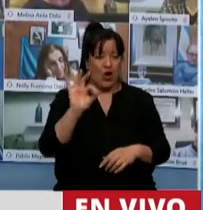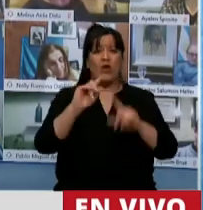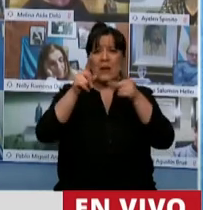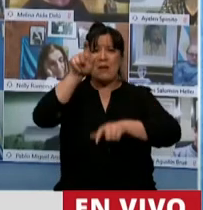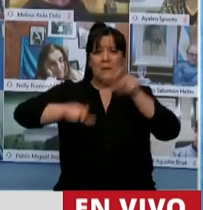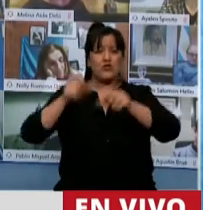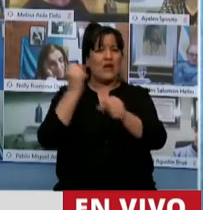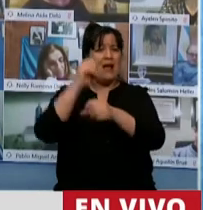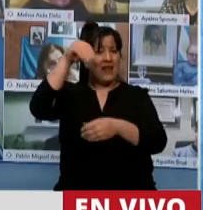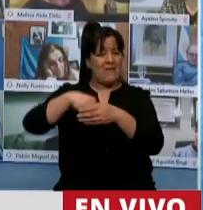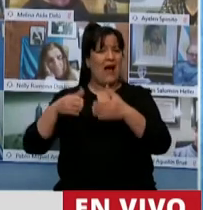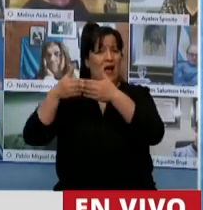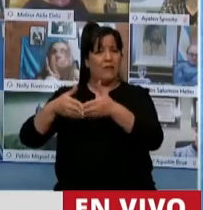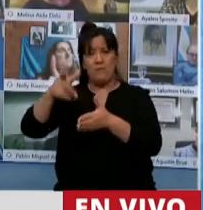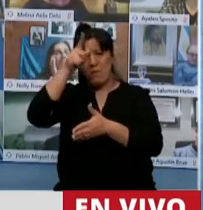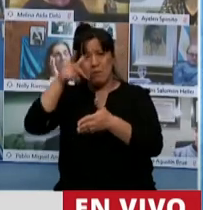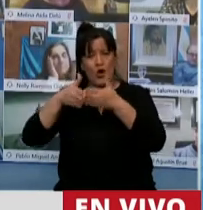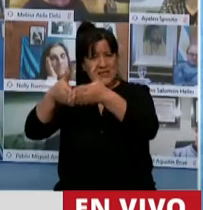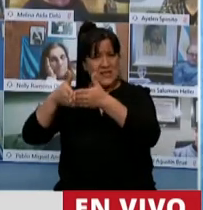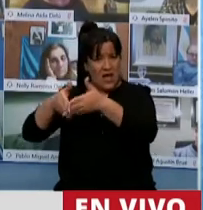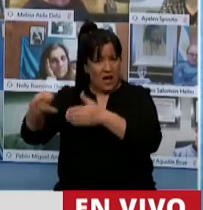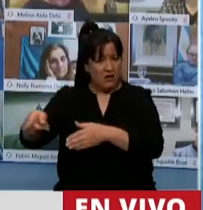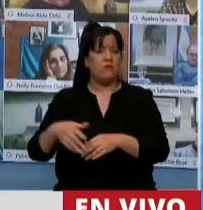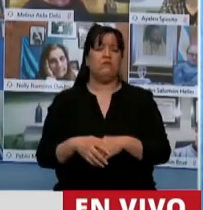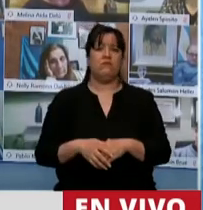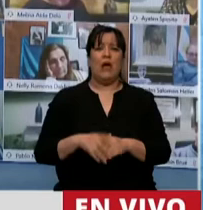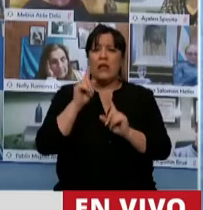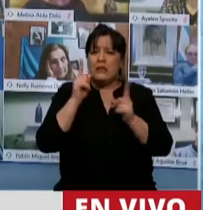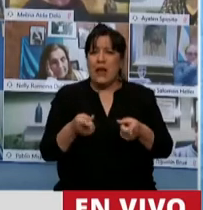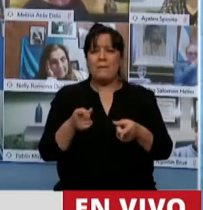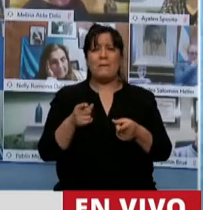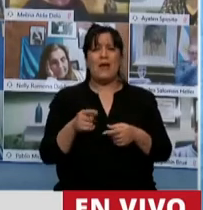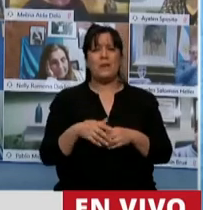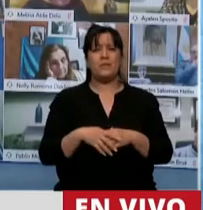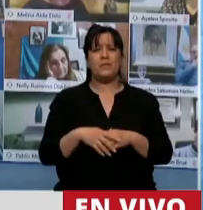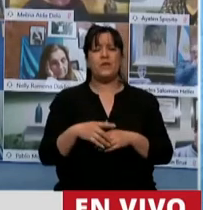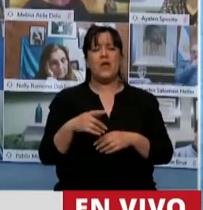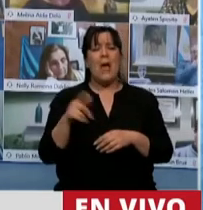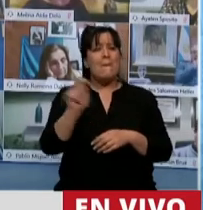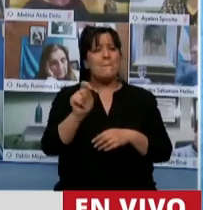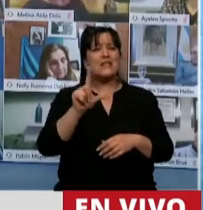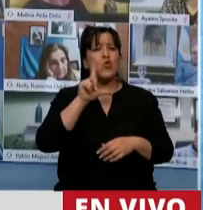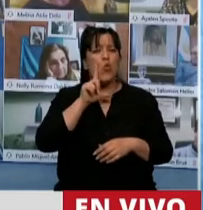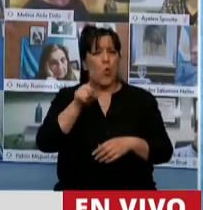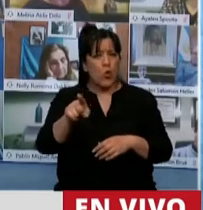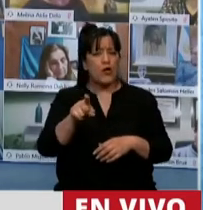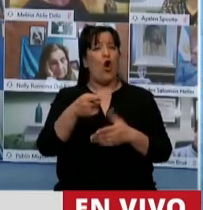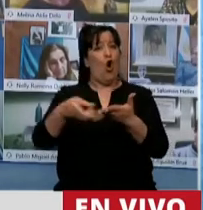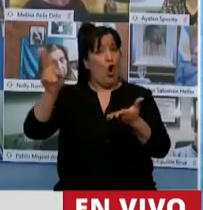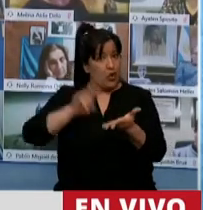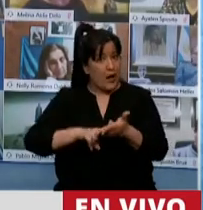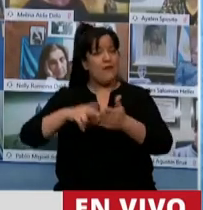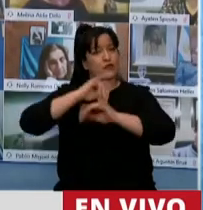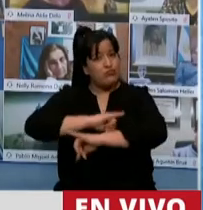y de la Prefectura Naval Argentina. Y también a principio de julio se relanzó, presidente,